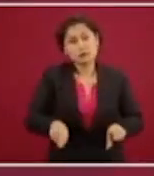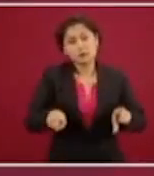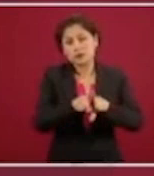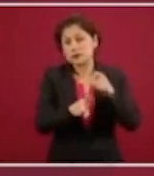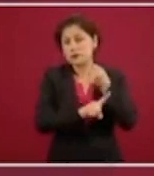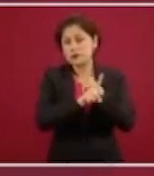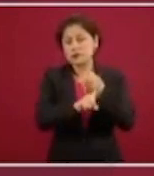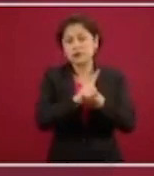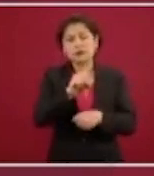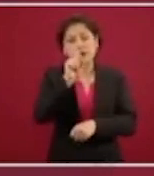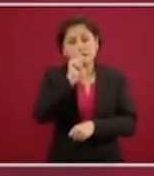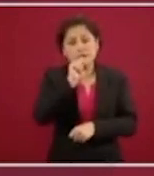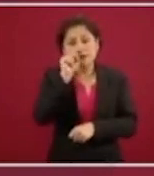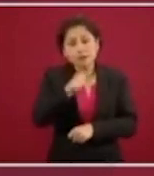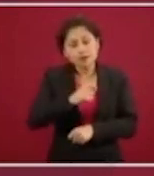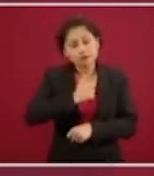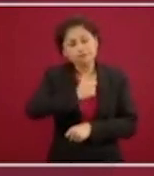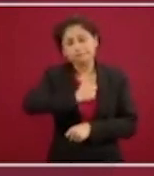todos los que han fallecido y están sufriendo.